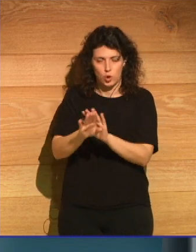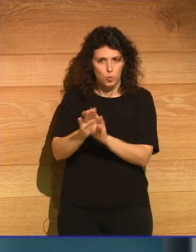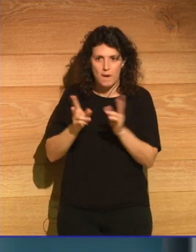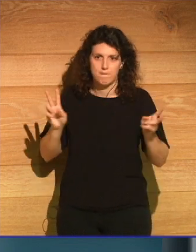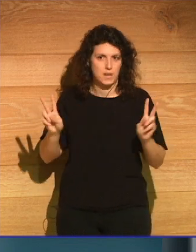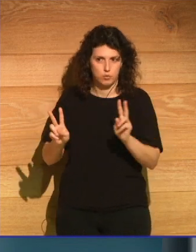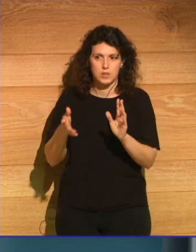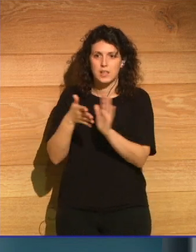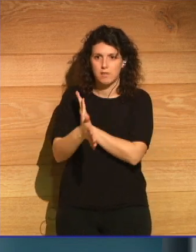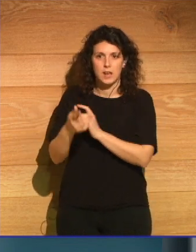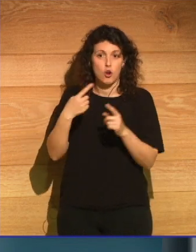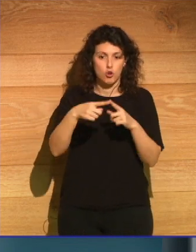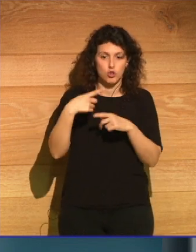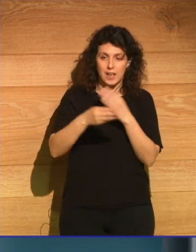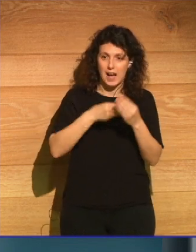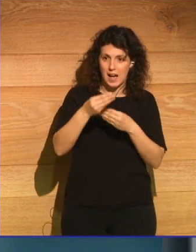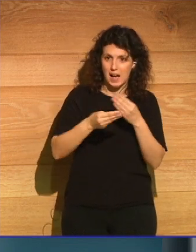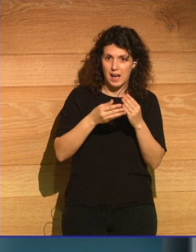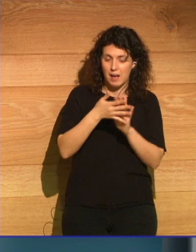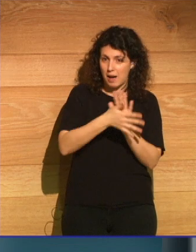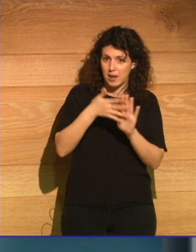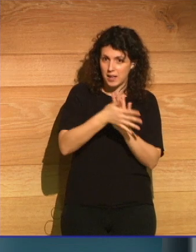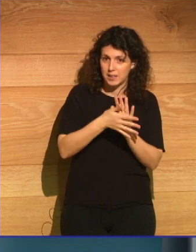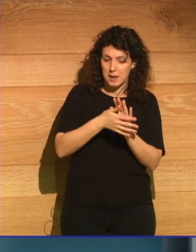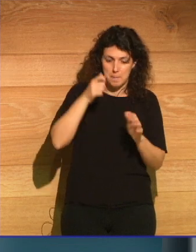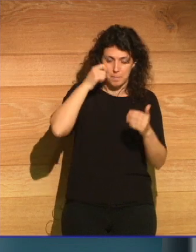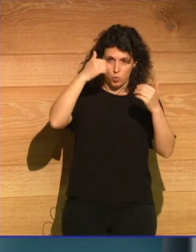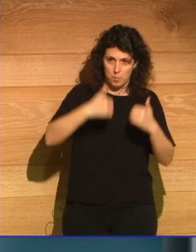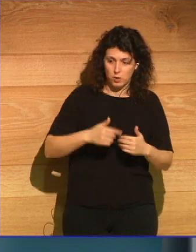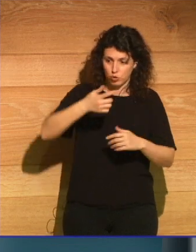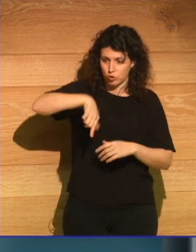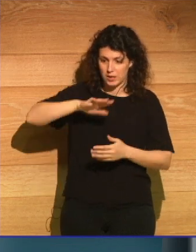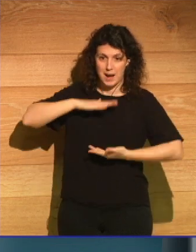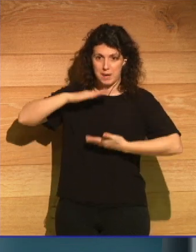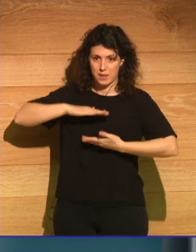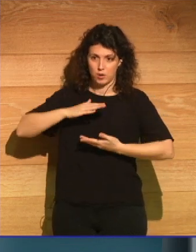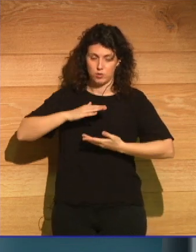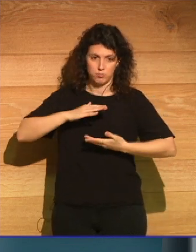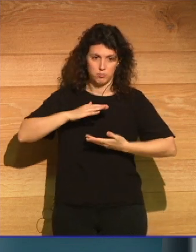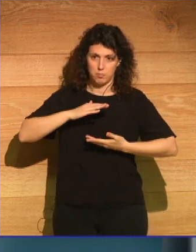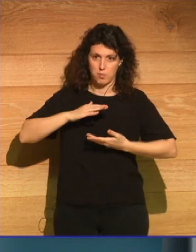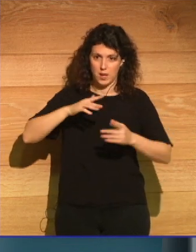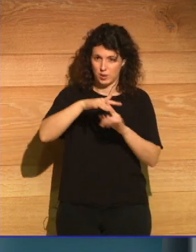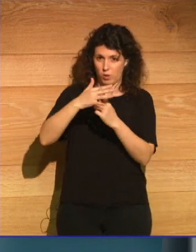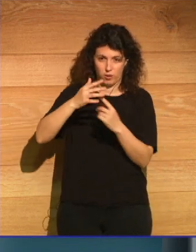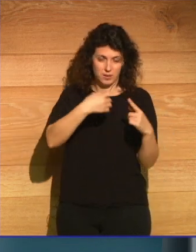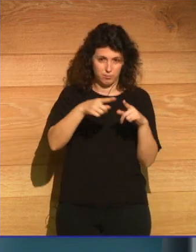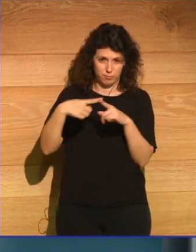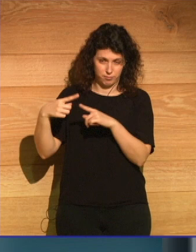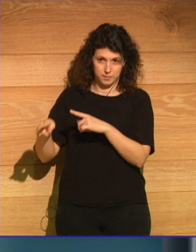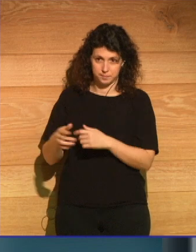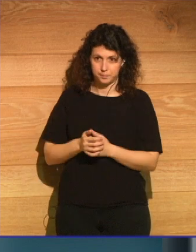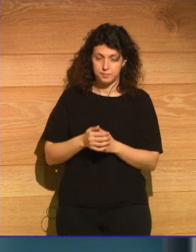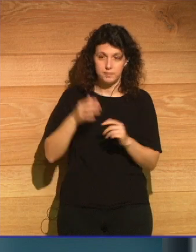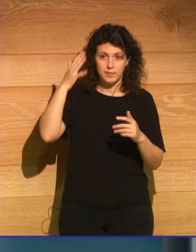Son cosas que hablan de lo que significa ser humano y de lo que somos capaces, tanto en el mejor como en el peor de los casos. Sí, yo creo que